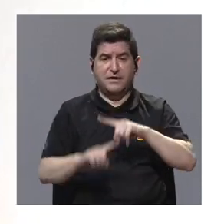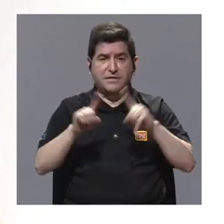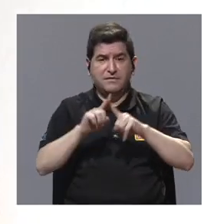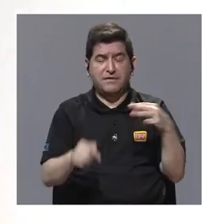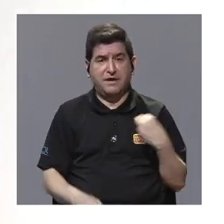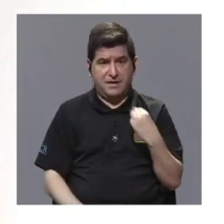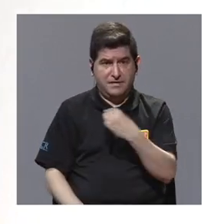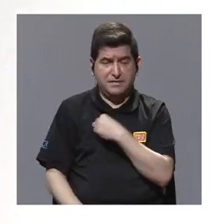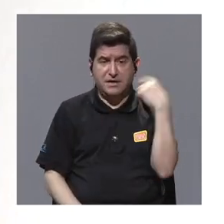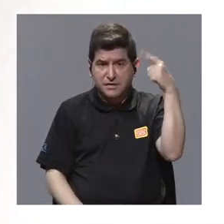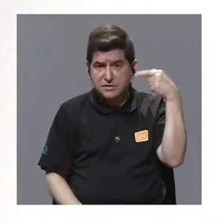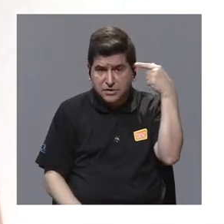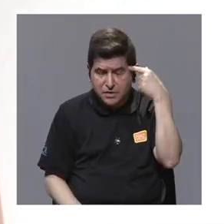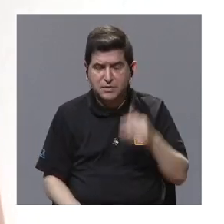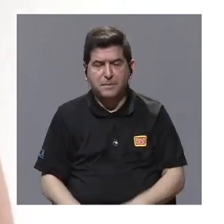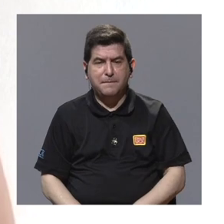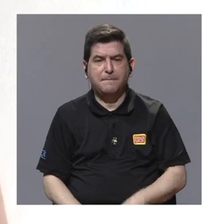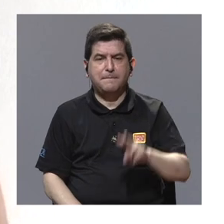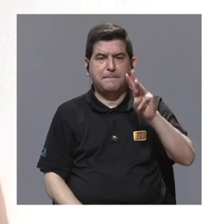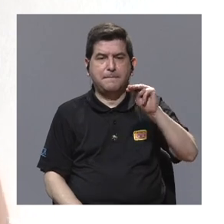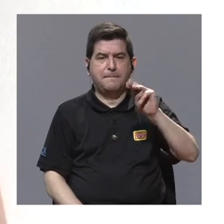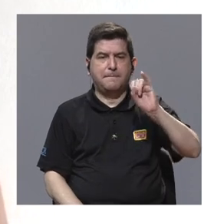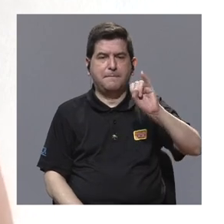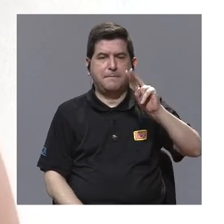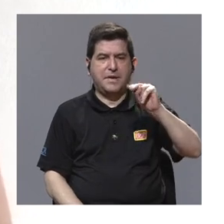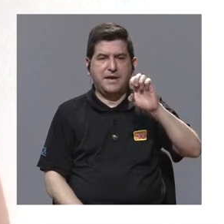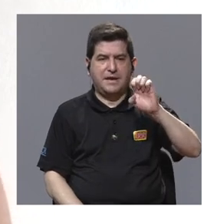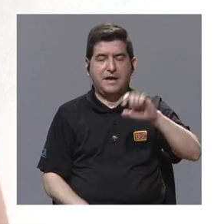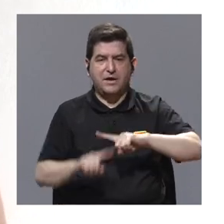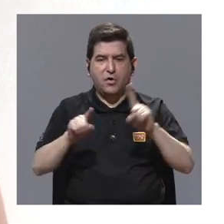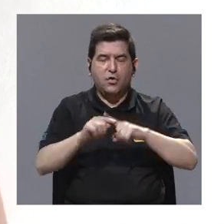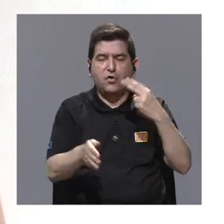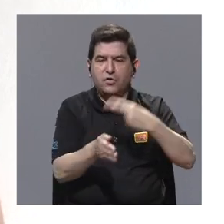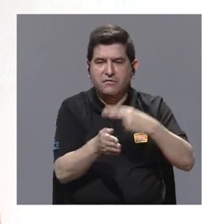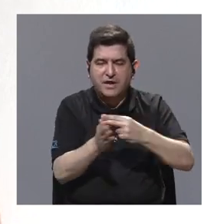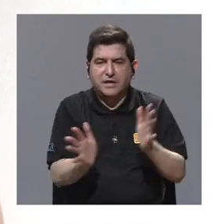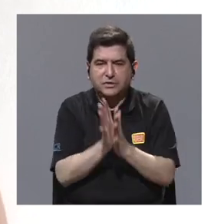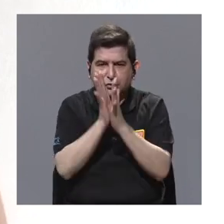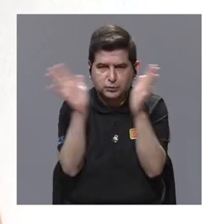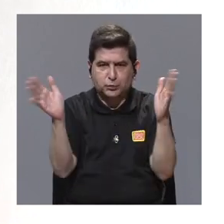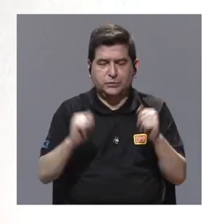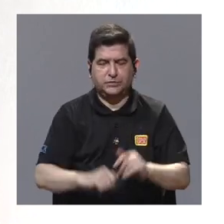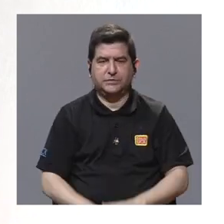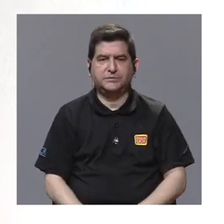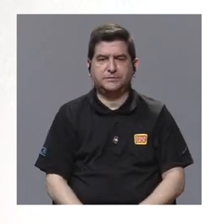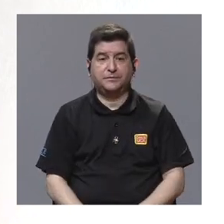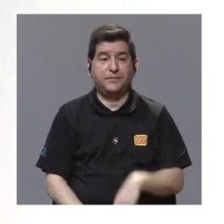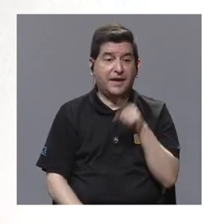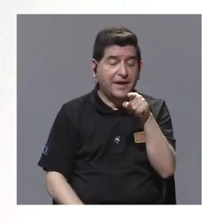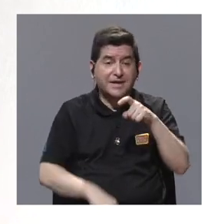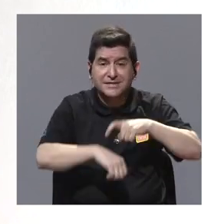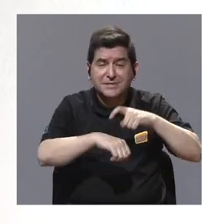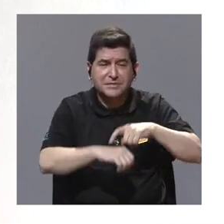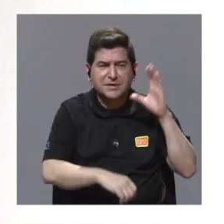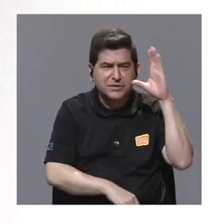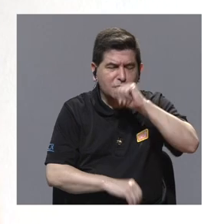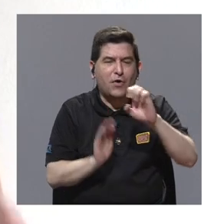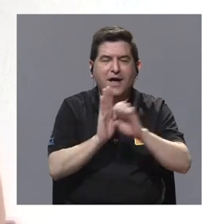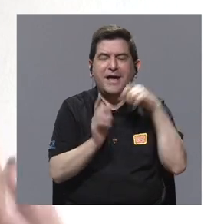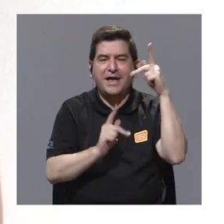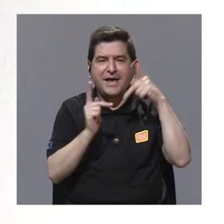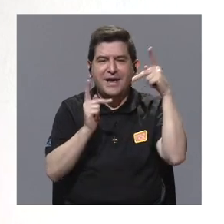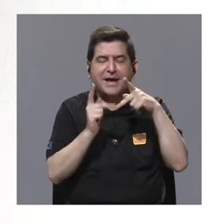varios ministerios de gobierno como el MINAE o incluso de varios hospitales públicos. Entonces, es ahí donde vemos un ejemplo